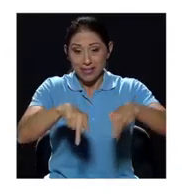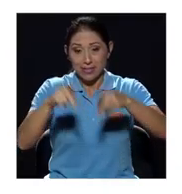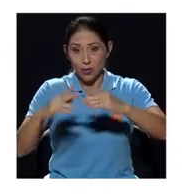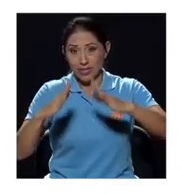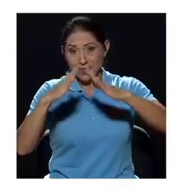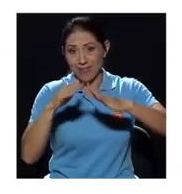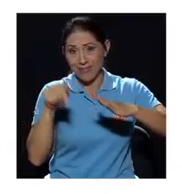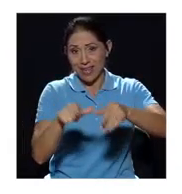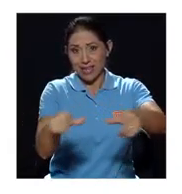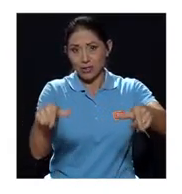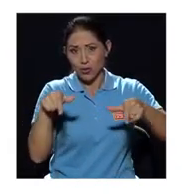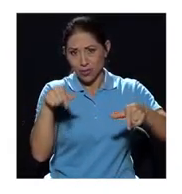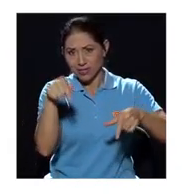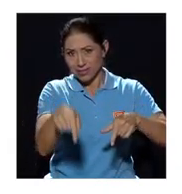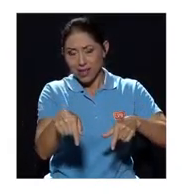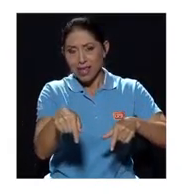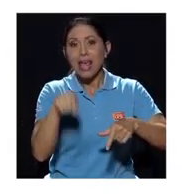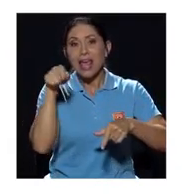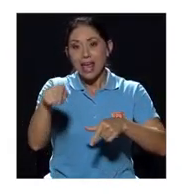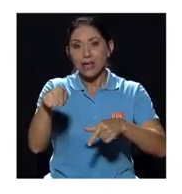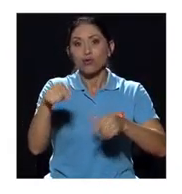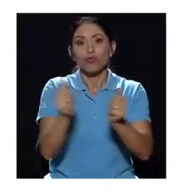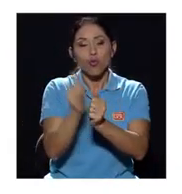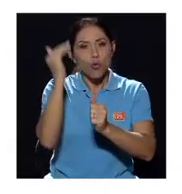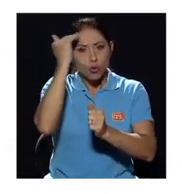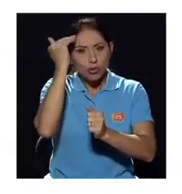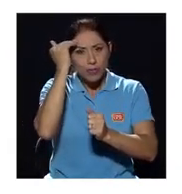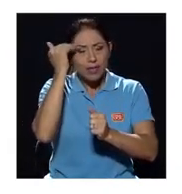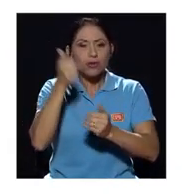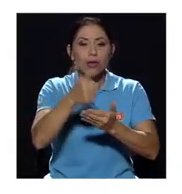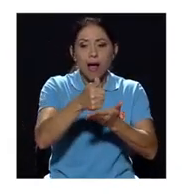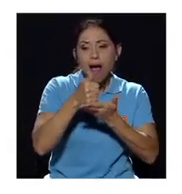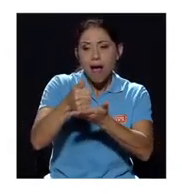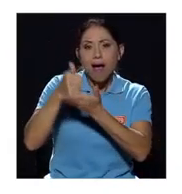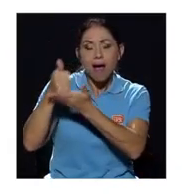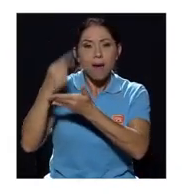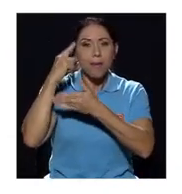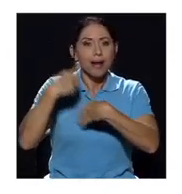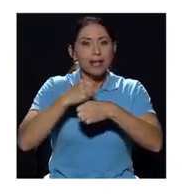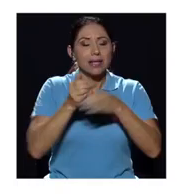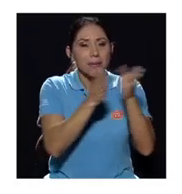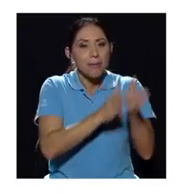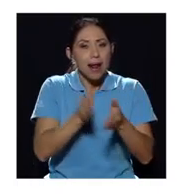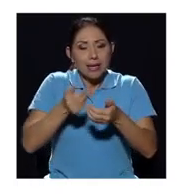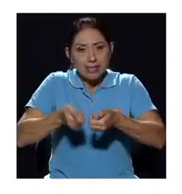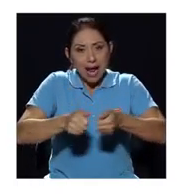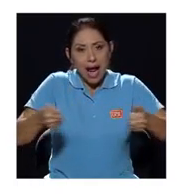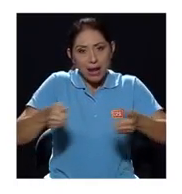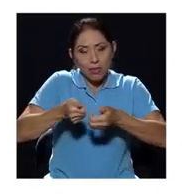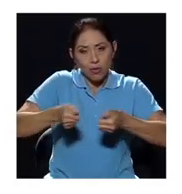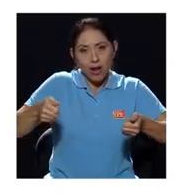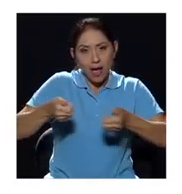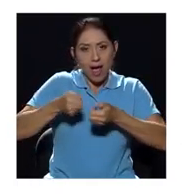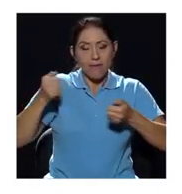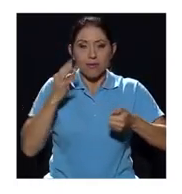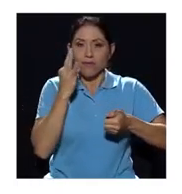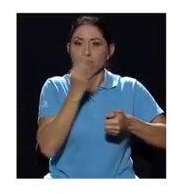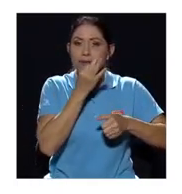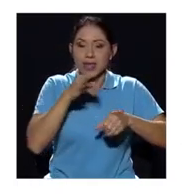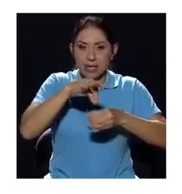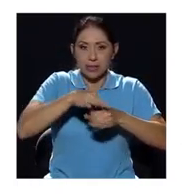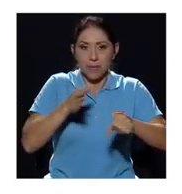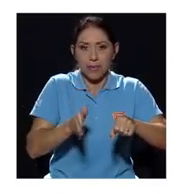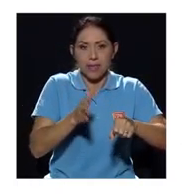quienes ayudaron a diseñar a partir de sus conocimientos los planos cartográficos de las fincas piñeras, así como un equipo